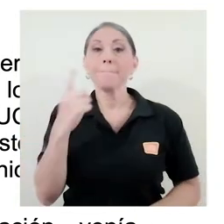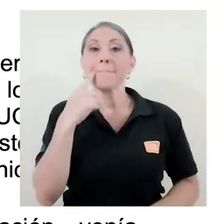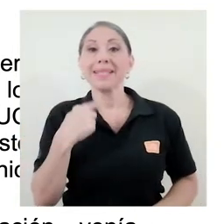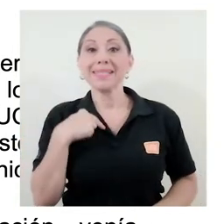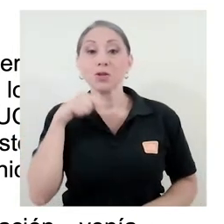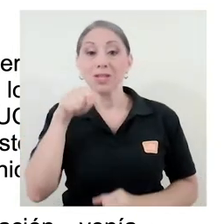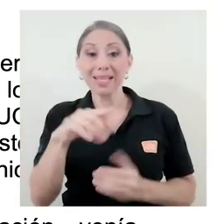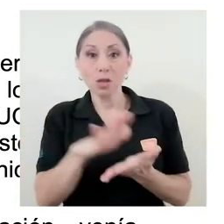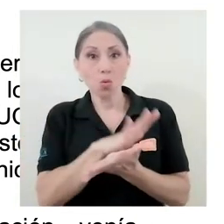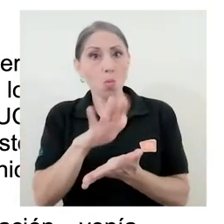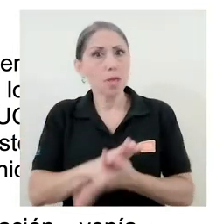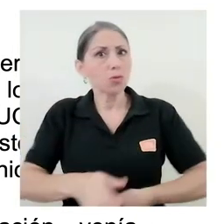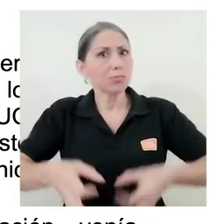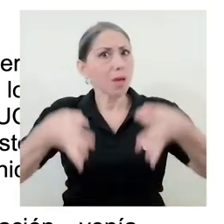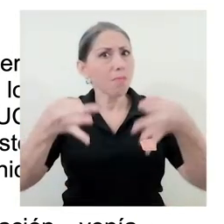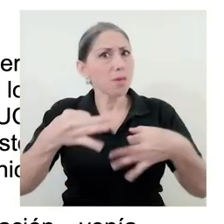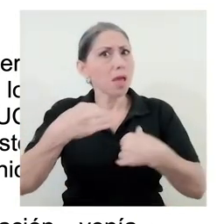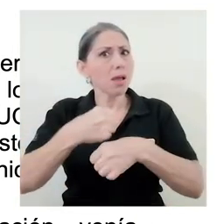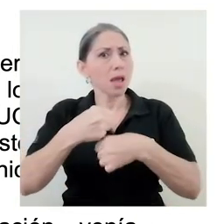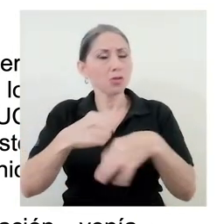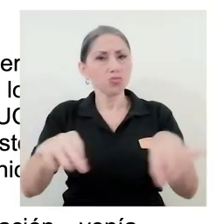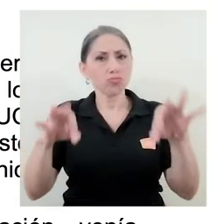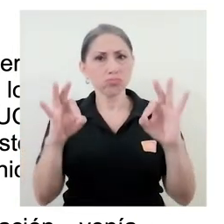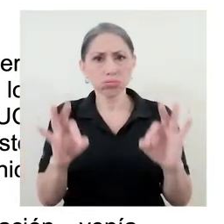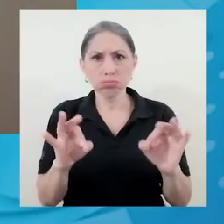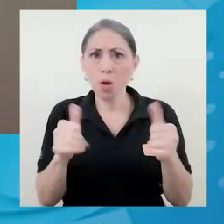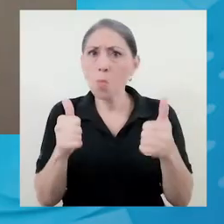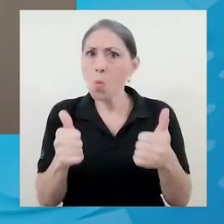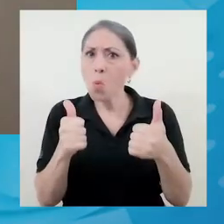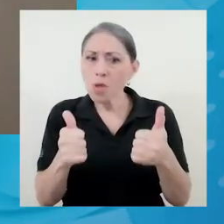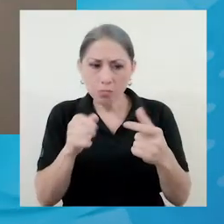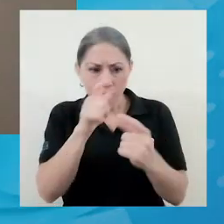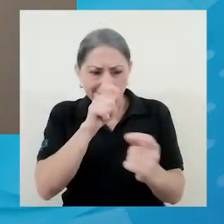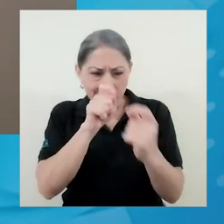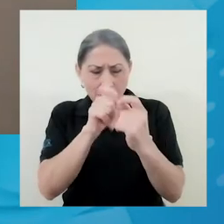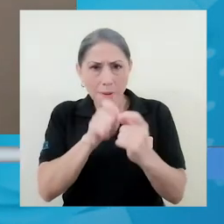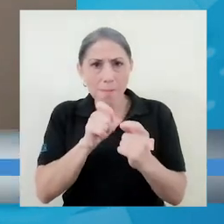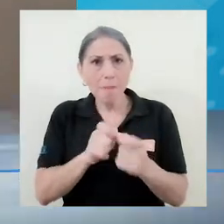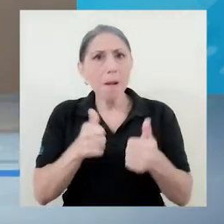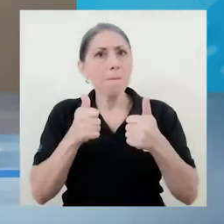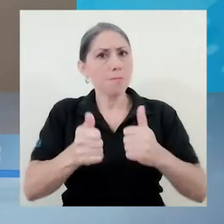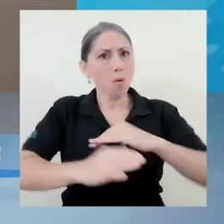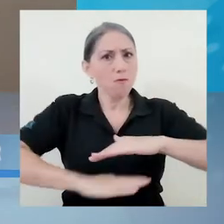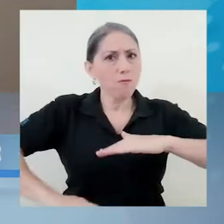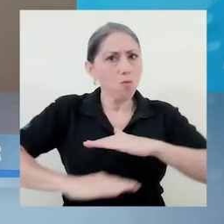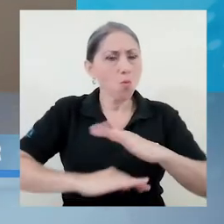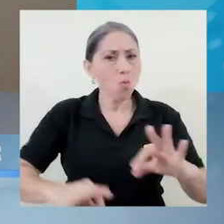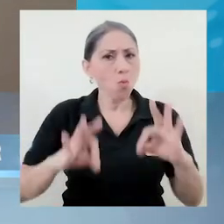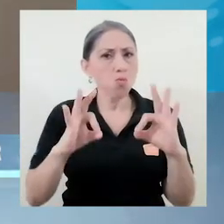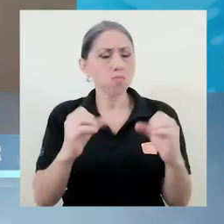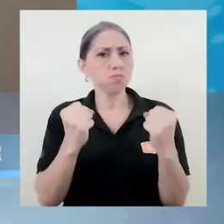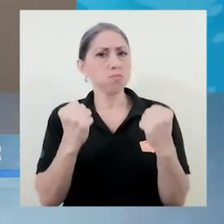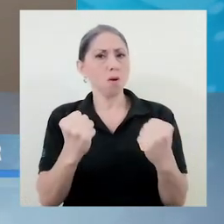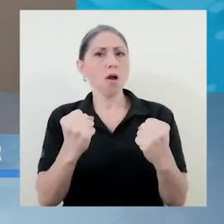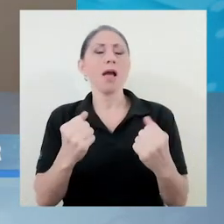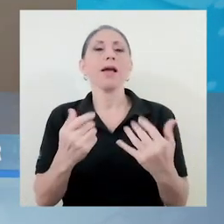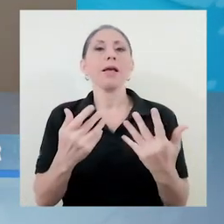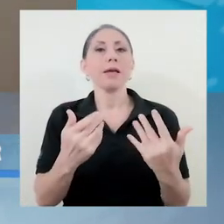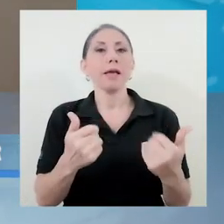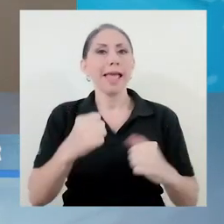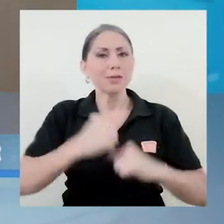documento es un documento muy bien elaborado, está bien fundamentado, sustentado,